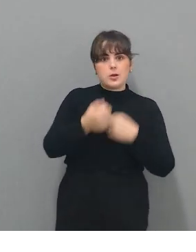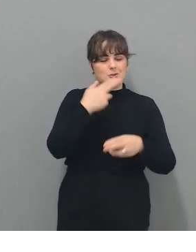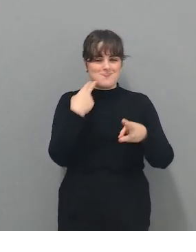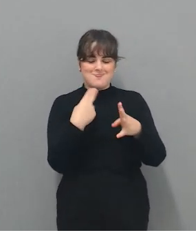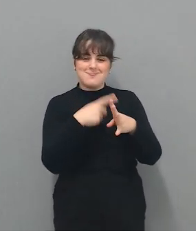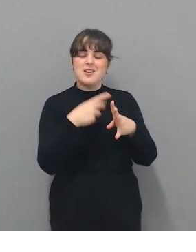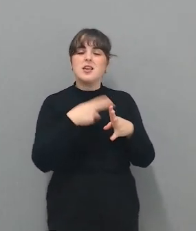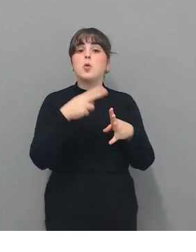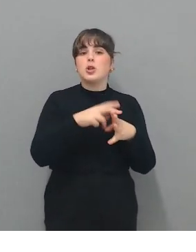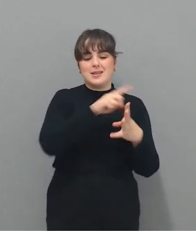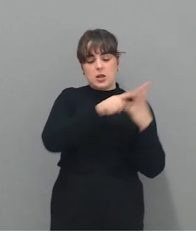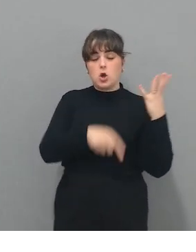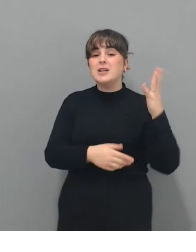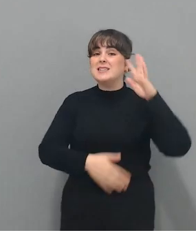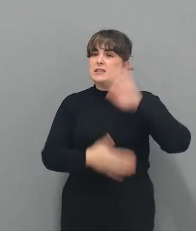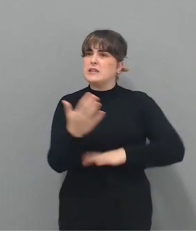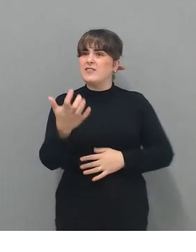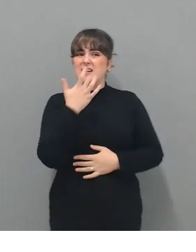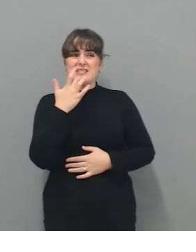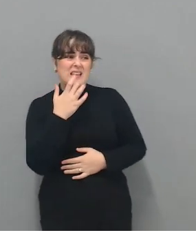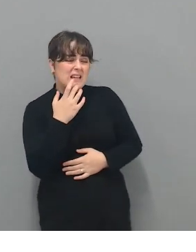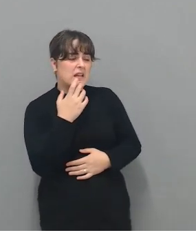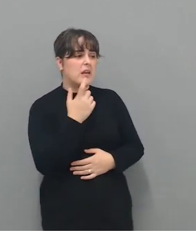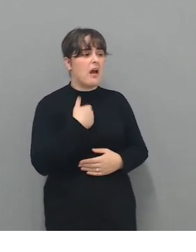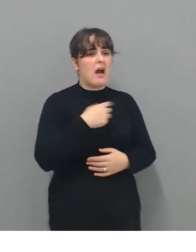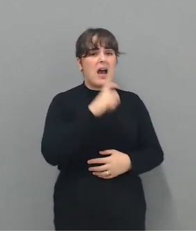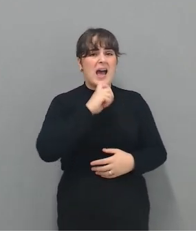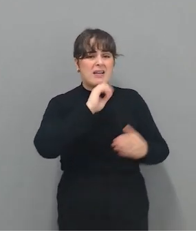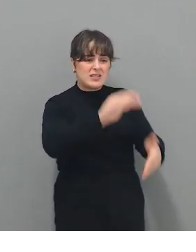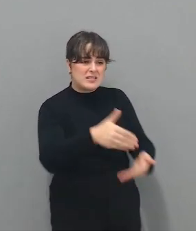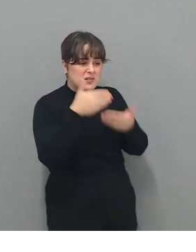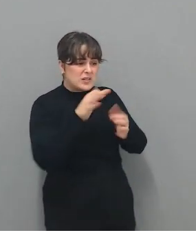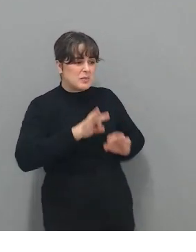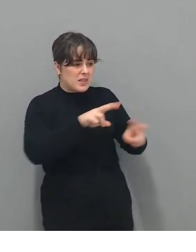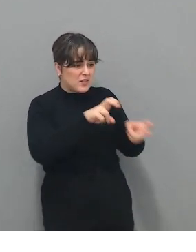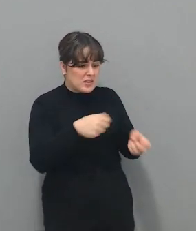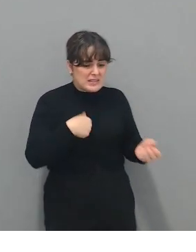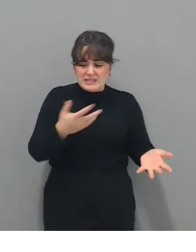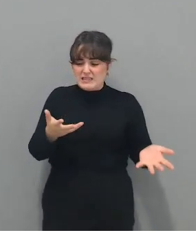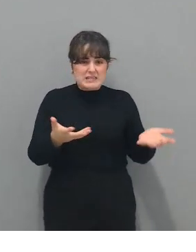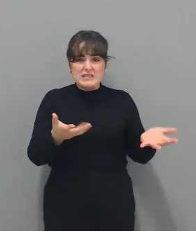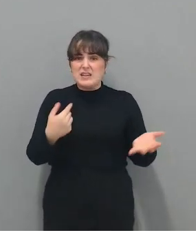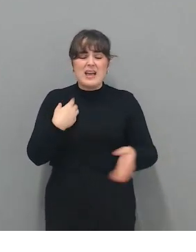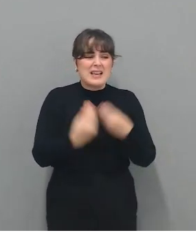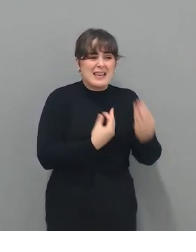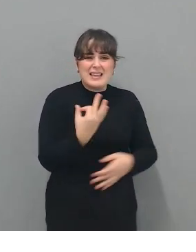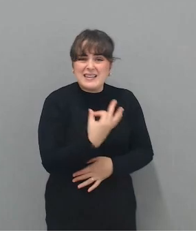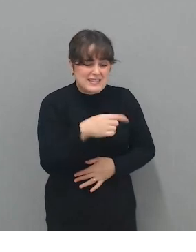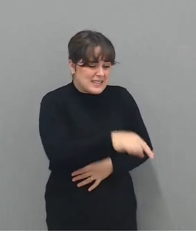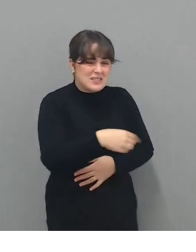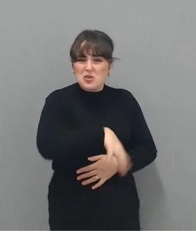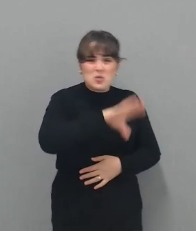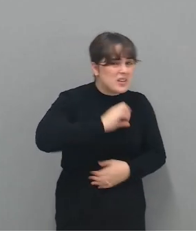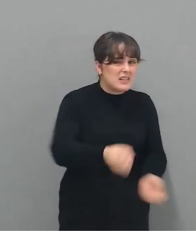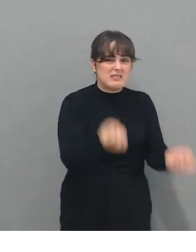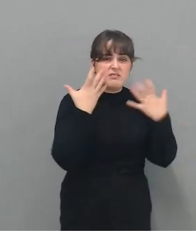problemas en no saber… Oye, me ha llegado una notificación de Hacienda. ¿Qué hago? ¿Qué estoy leyendo? Esto me suena a chino mandarino. Pues, que